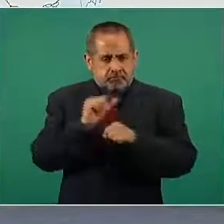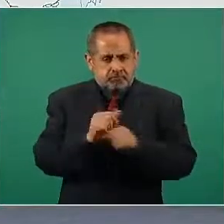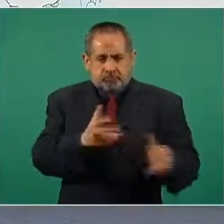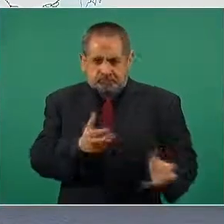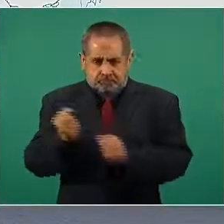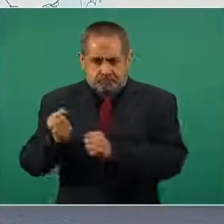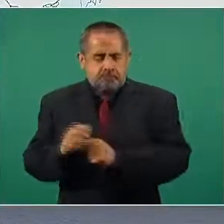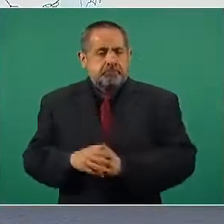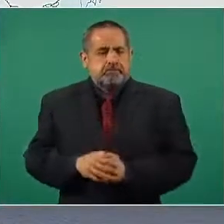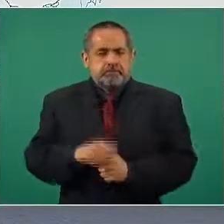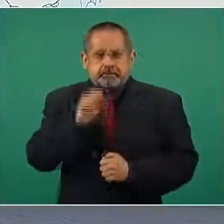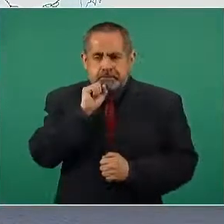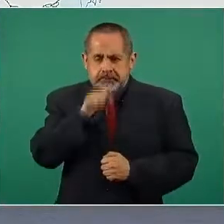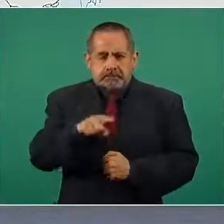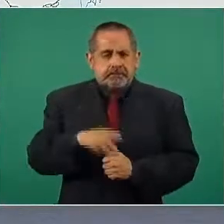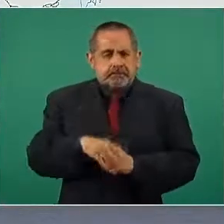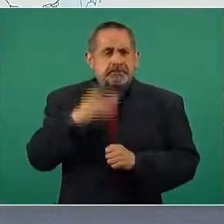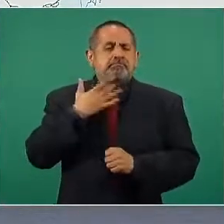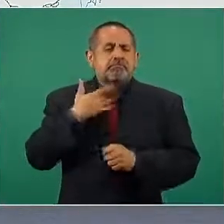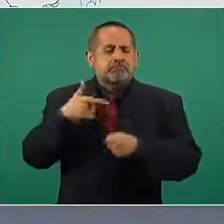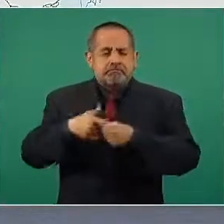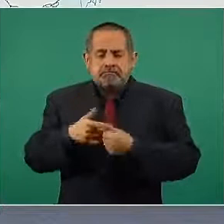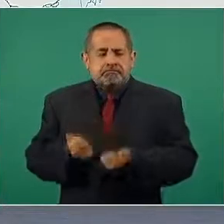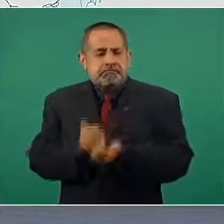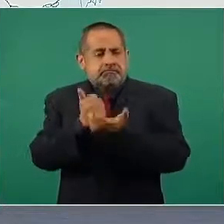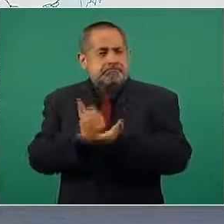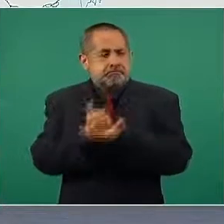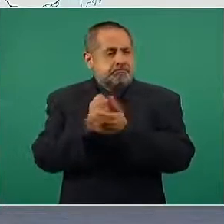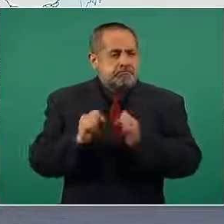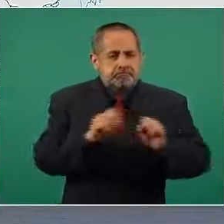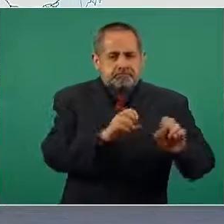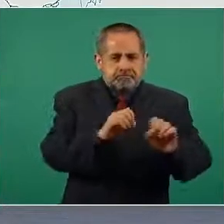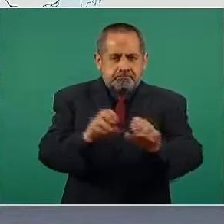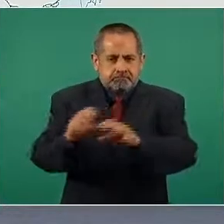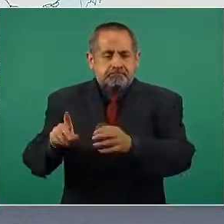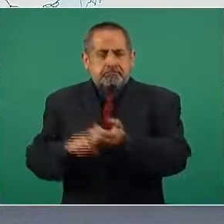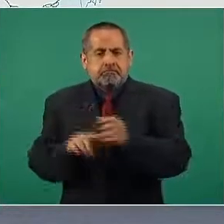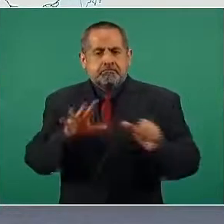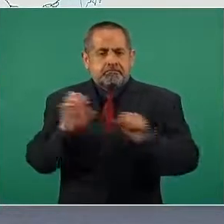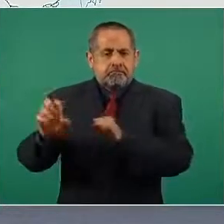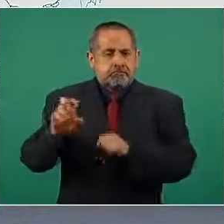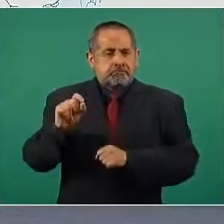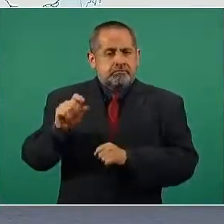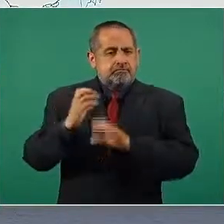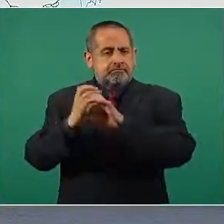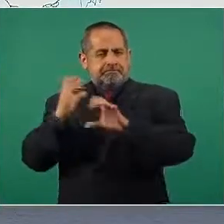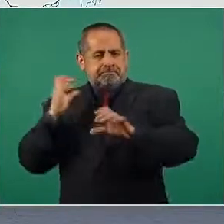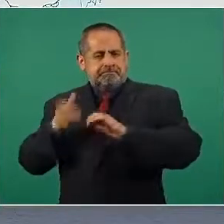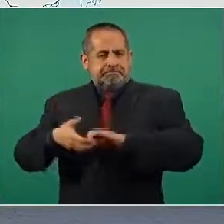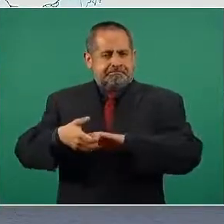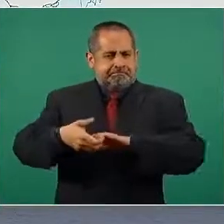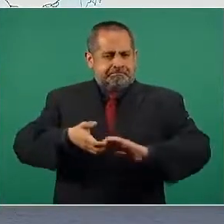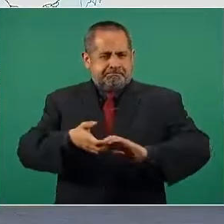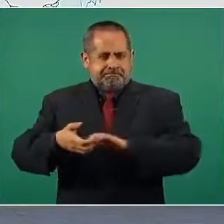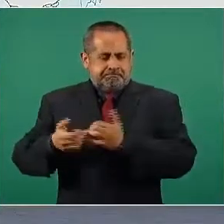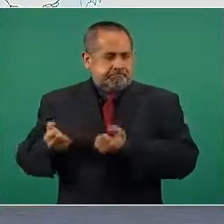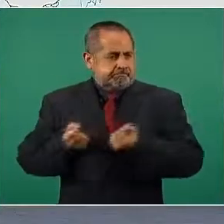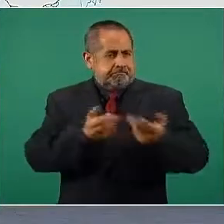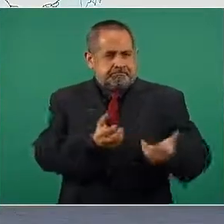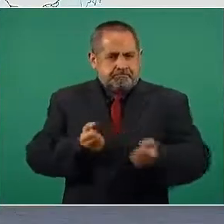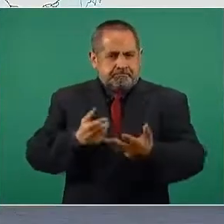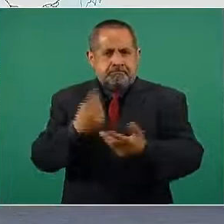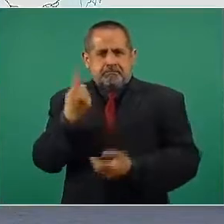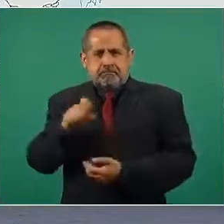al transporte de combustible, se han estado utilizando 620 autotanques, con un promedio de 175